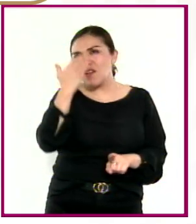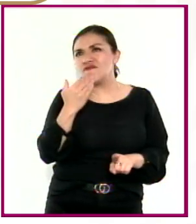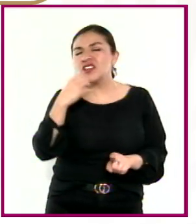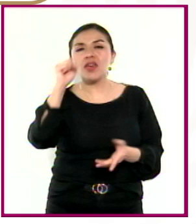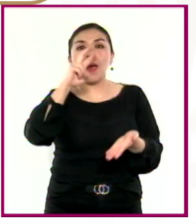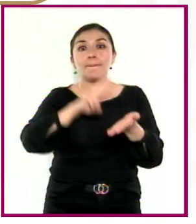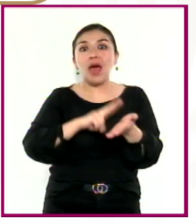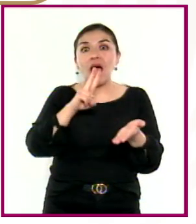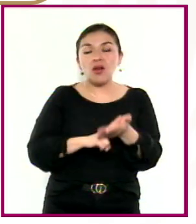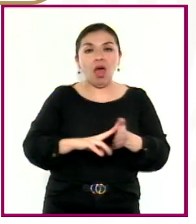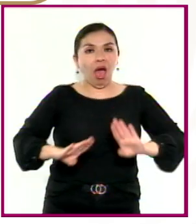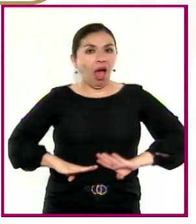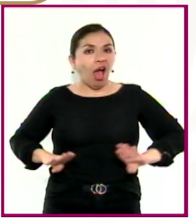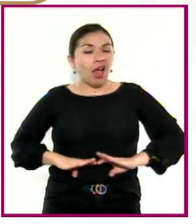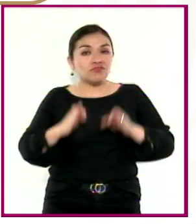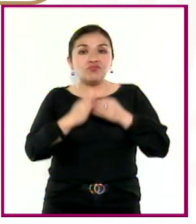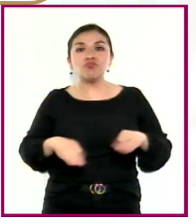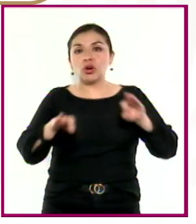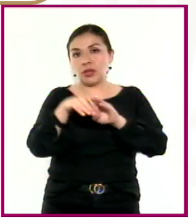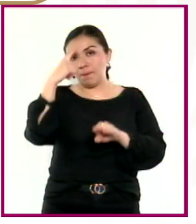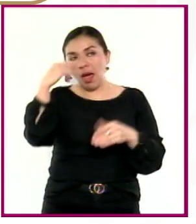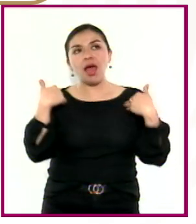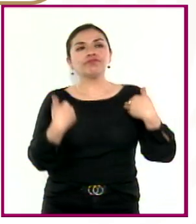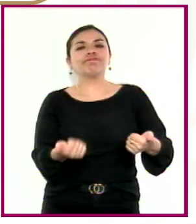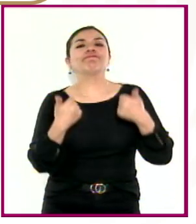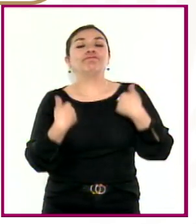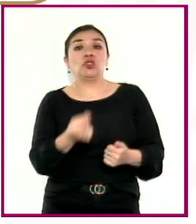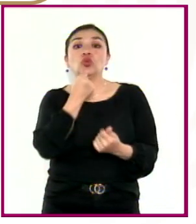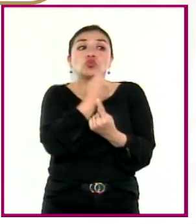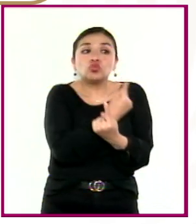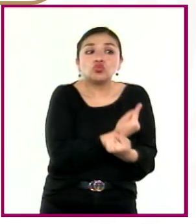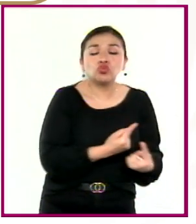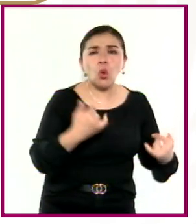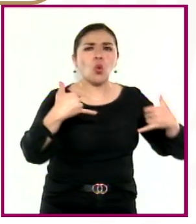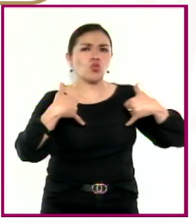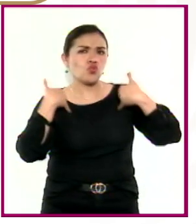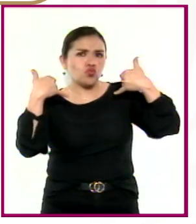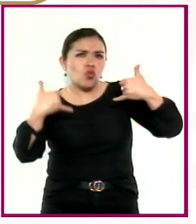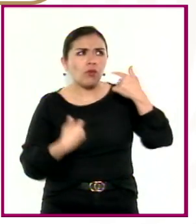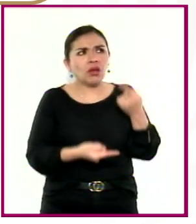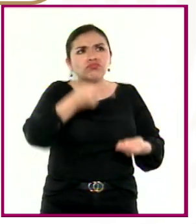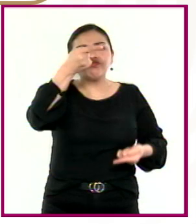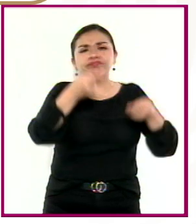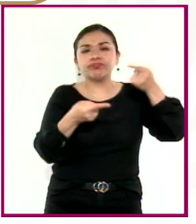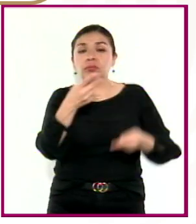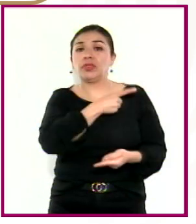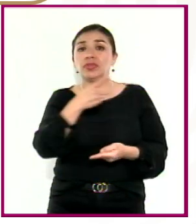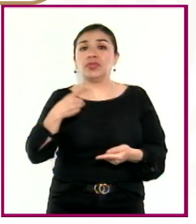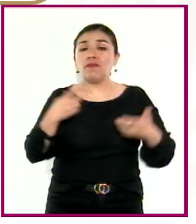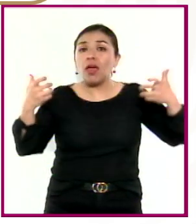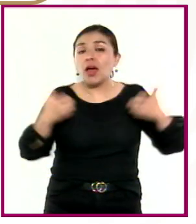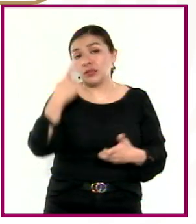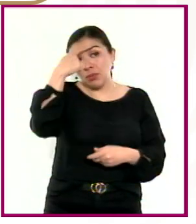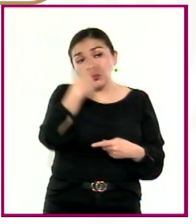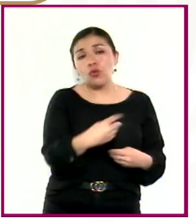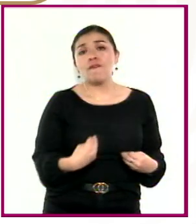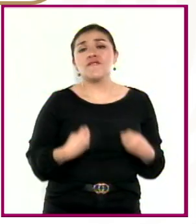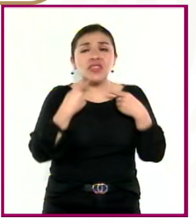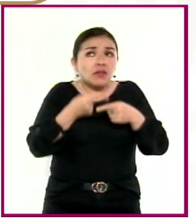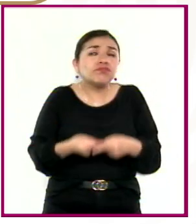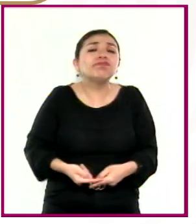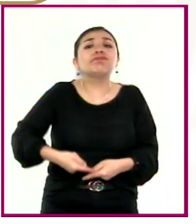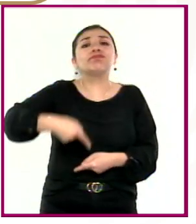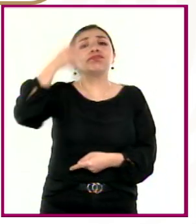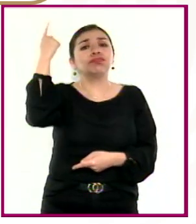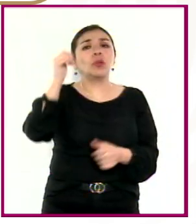habilidades, valores y actitudes relevantes para orientar la relación que niñas, niños y adolescentes habrán de establecer a lo largo de la